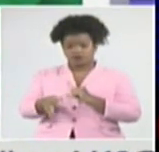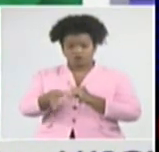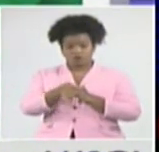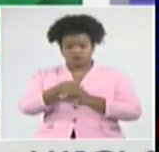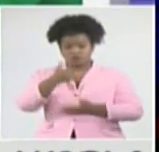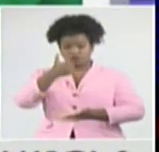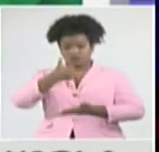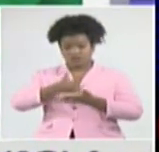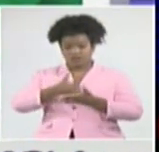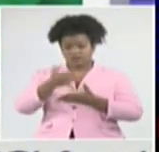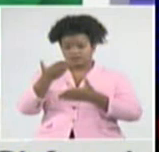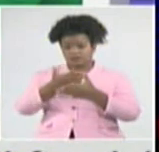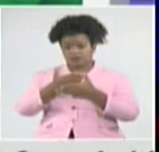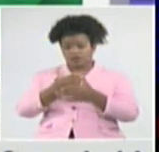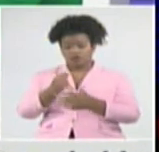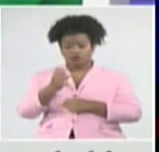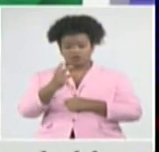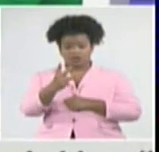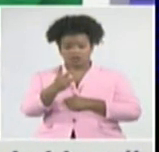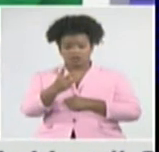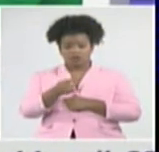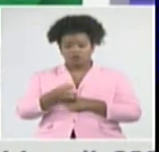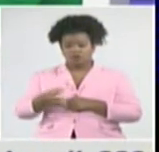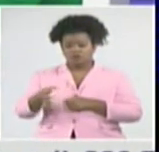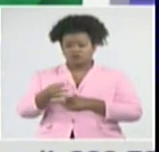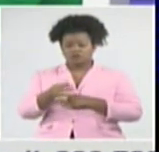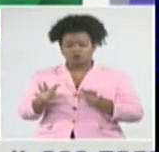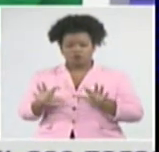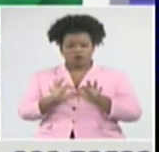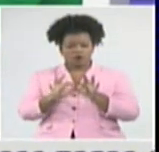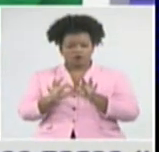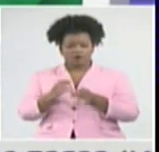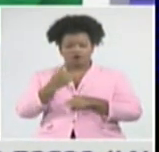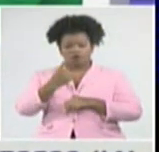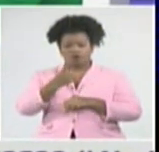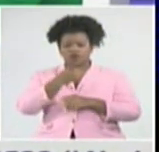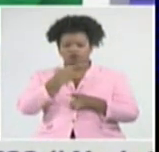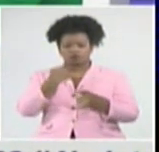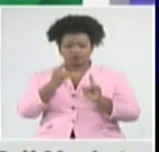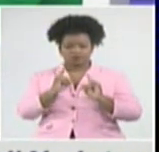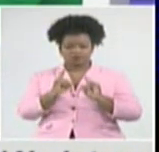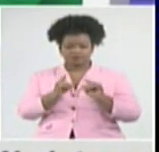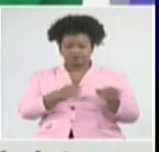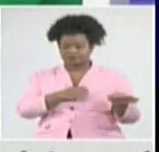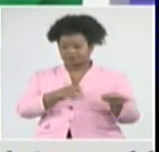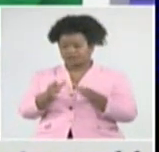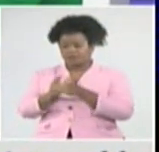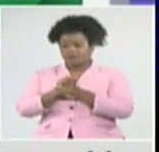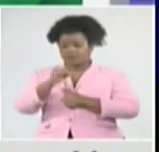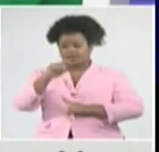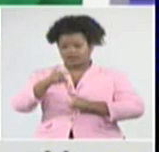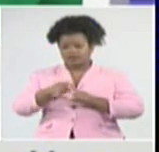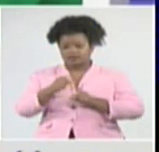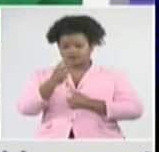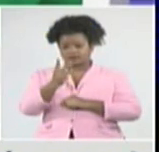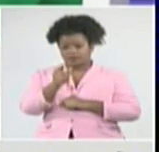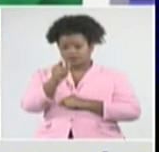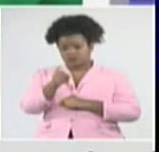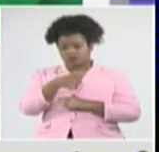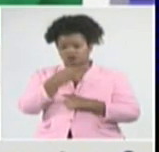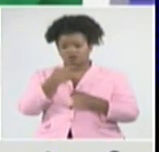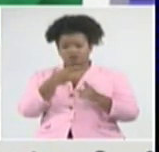tres. Y del municipio de Guamá, un fallecido. En Matanzas, tres personas fallecen. De los